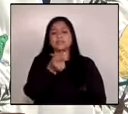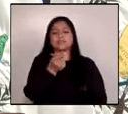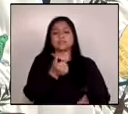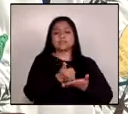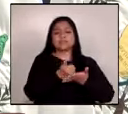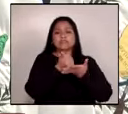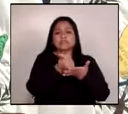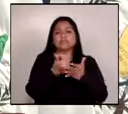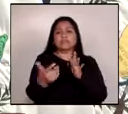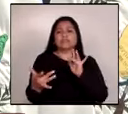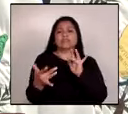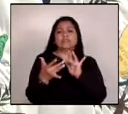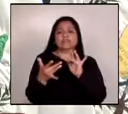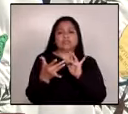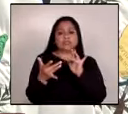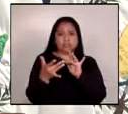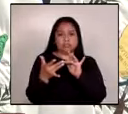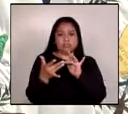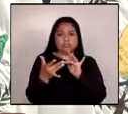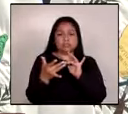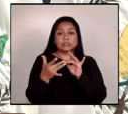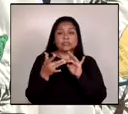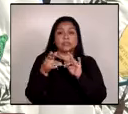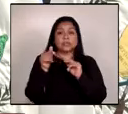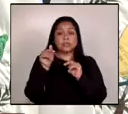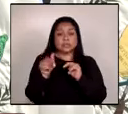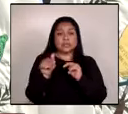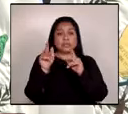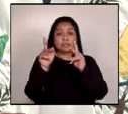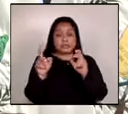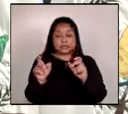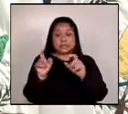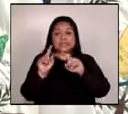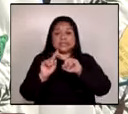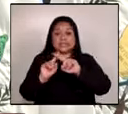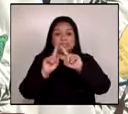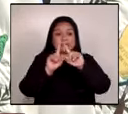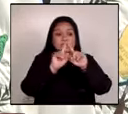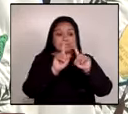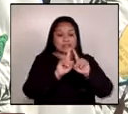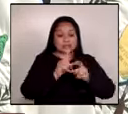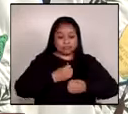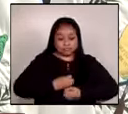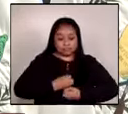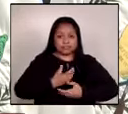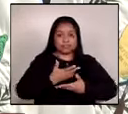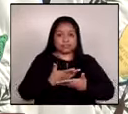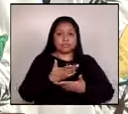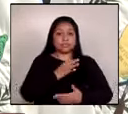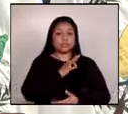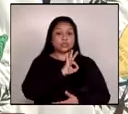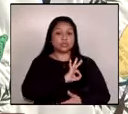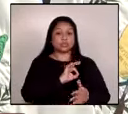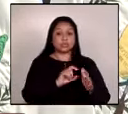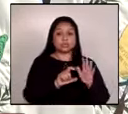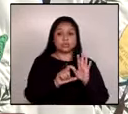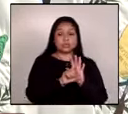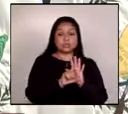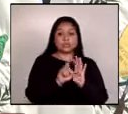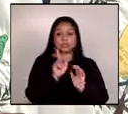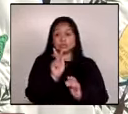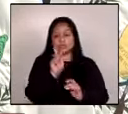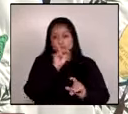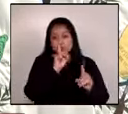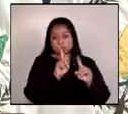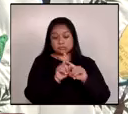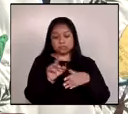contactos entre las distintas expresiones de la sociedad civil y los